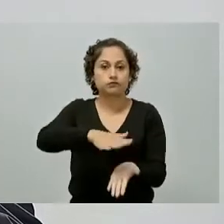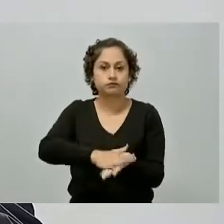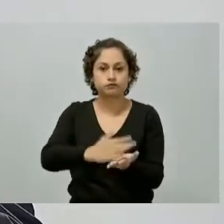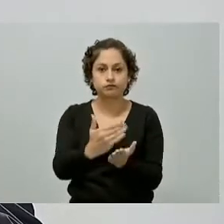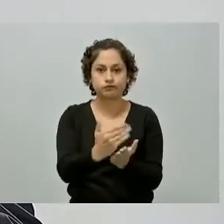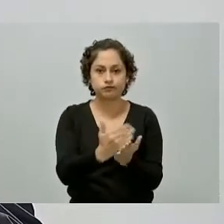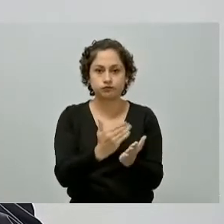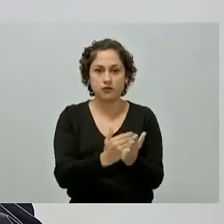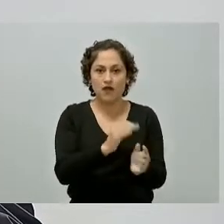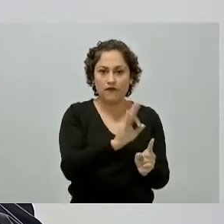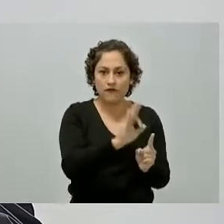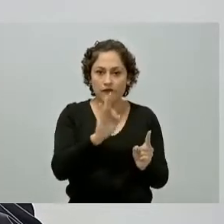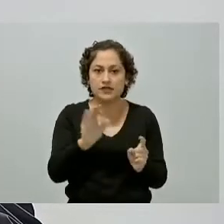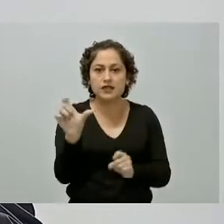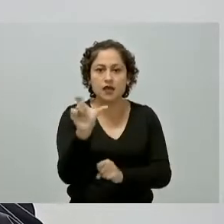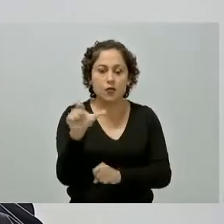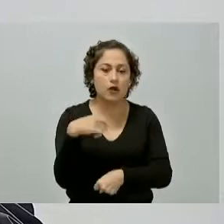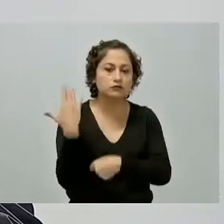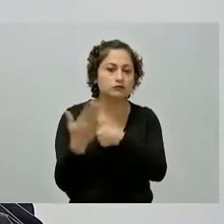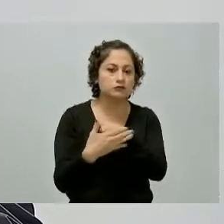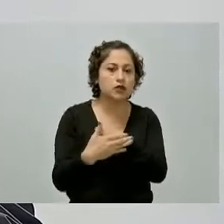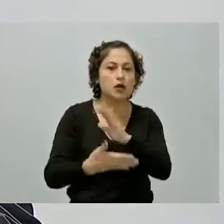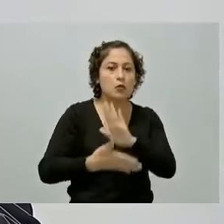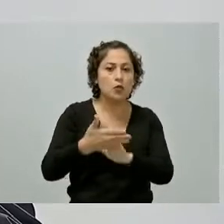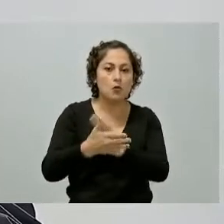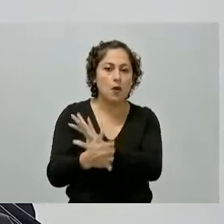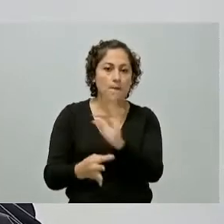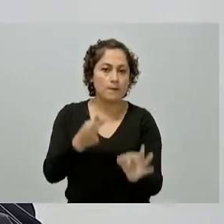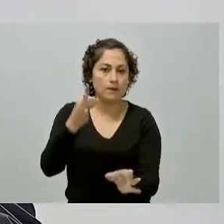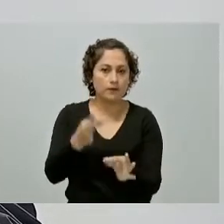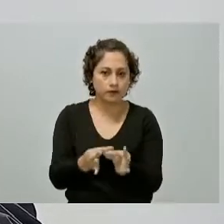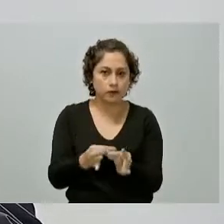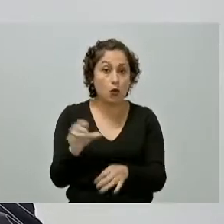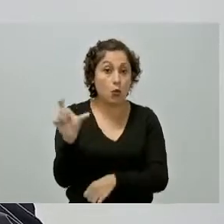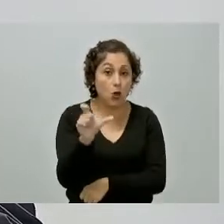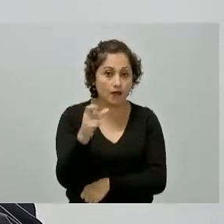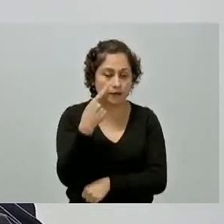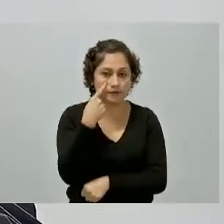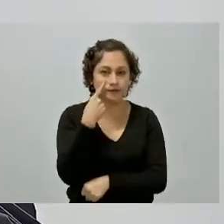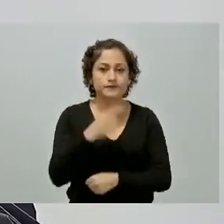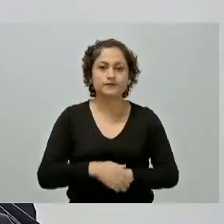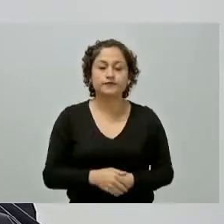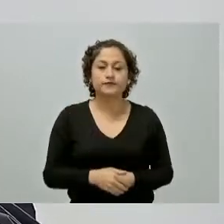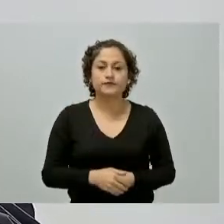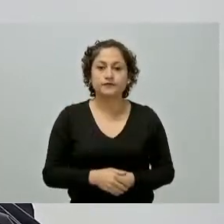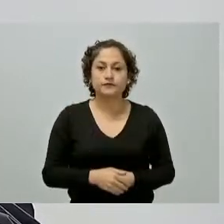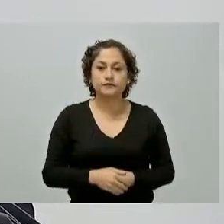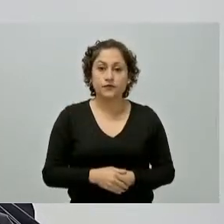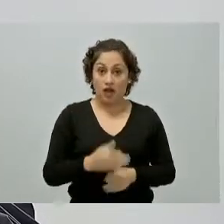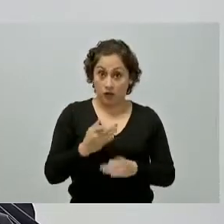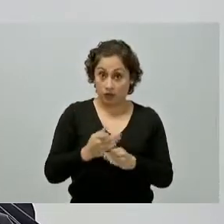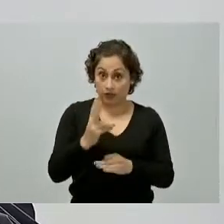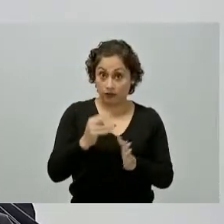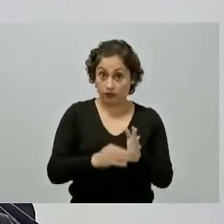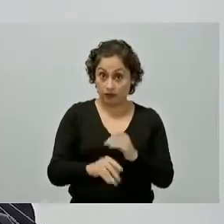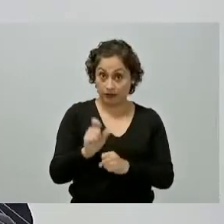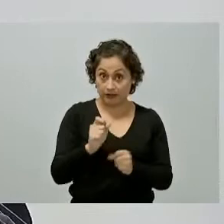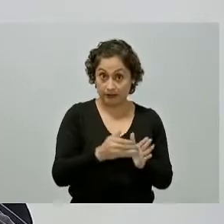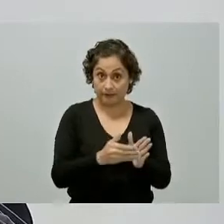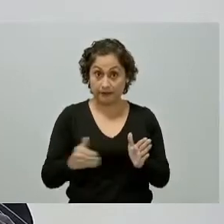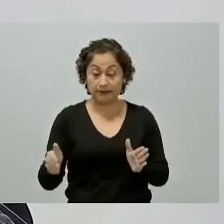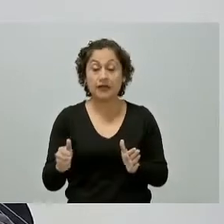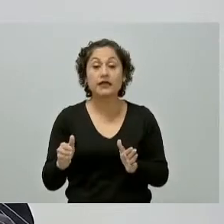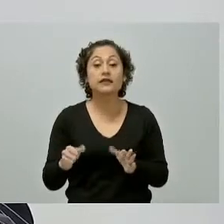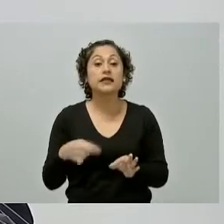la conclusión y puesta en servicio del proyecto que son las siguientes en el presente año quedará terminada la obra